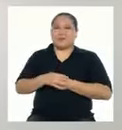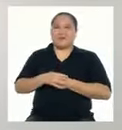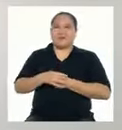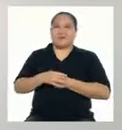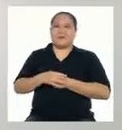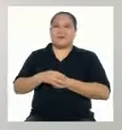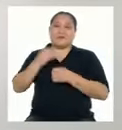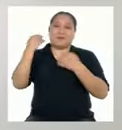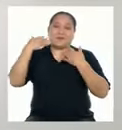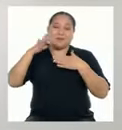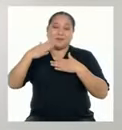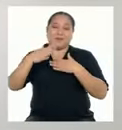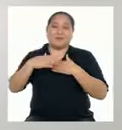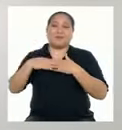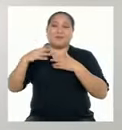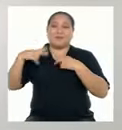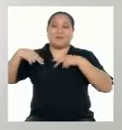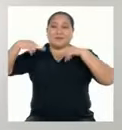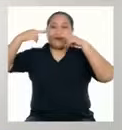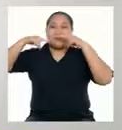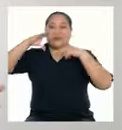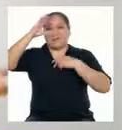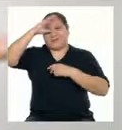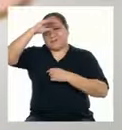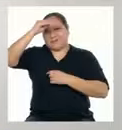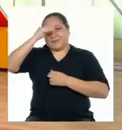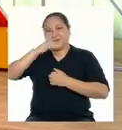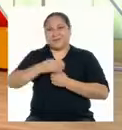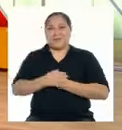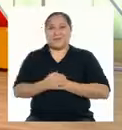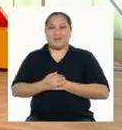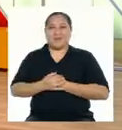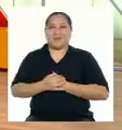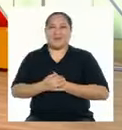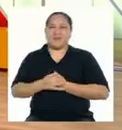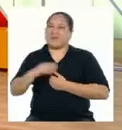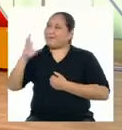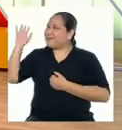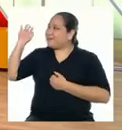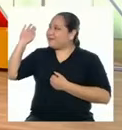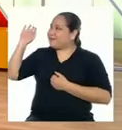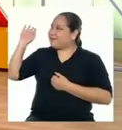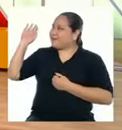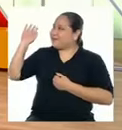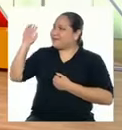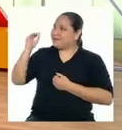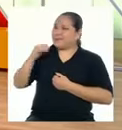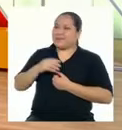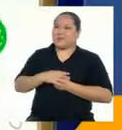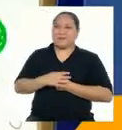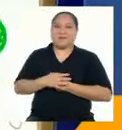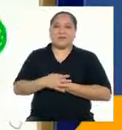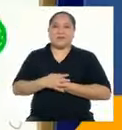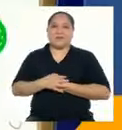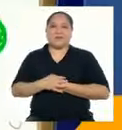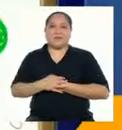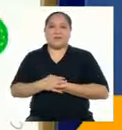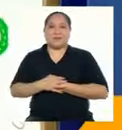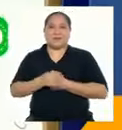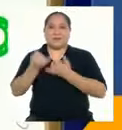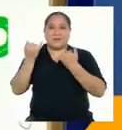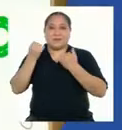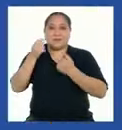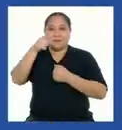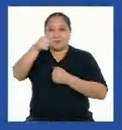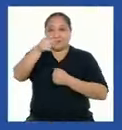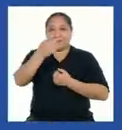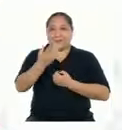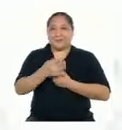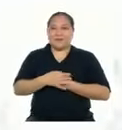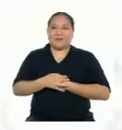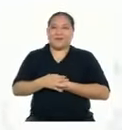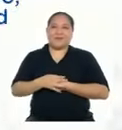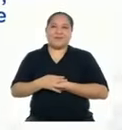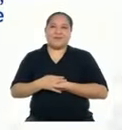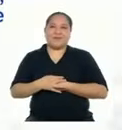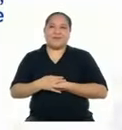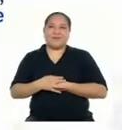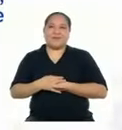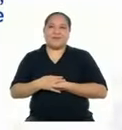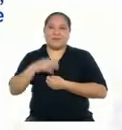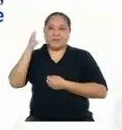Ya nos Vemos Chicas y Chicos Chau chau Ahora te Toca a ti